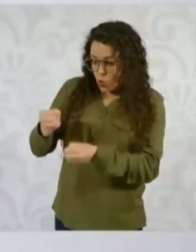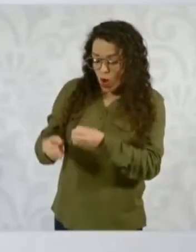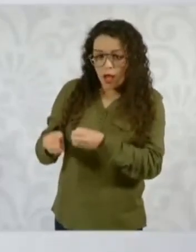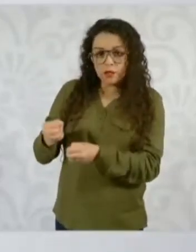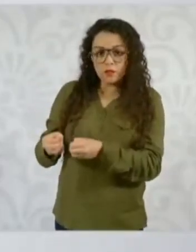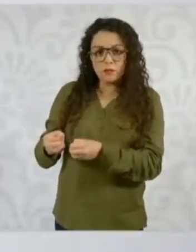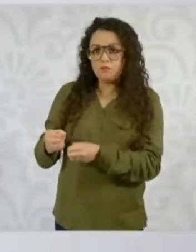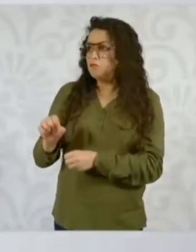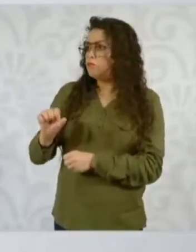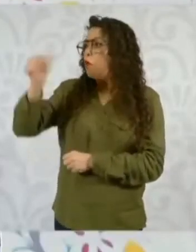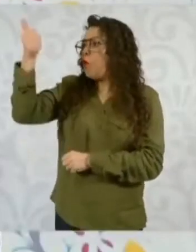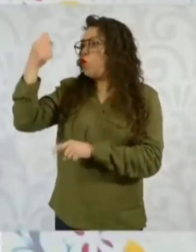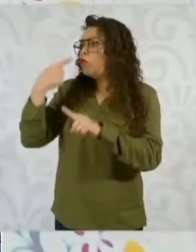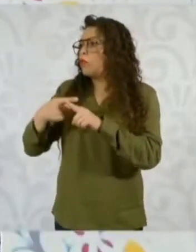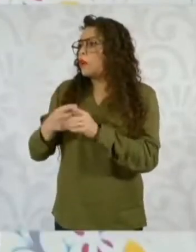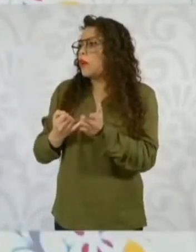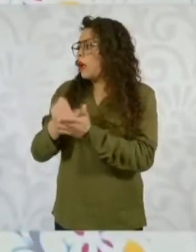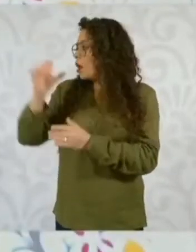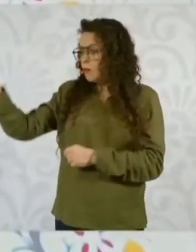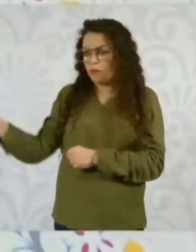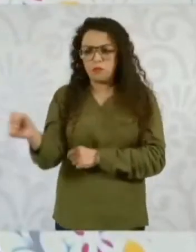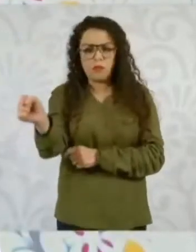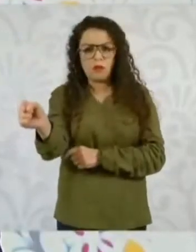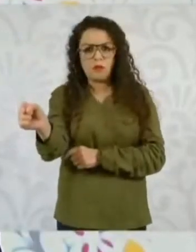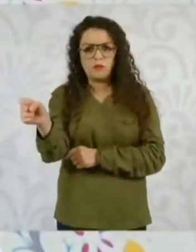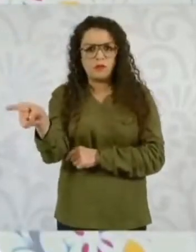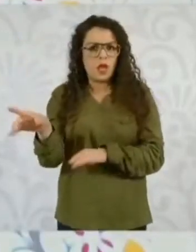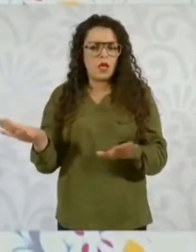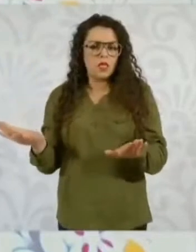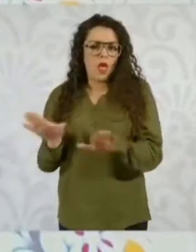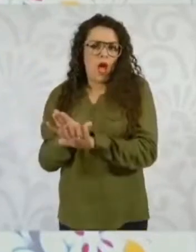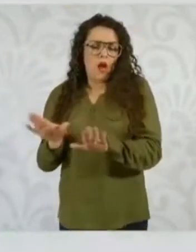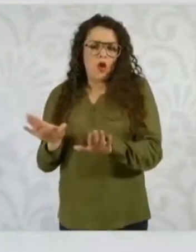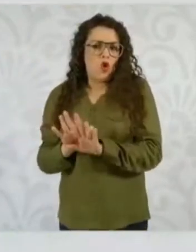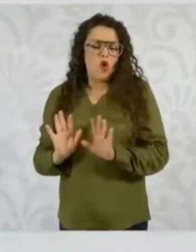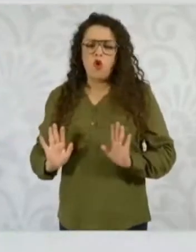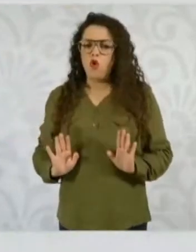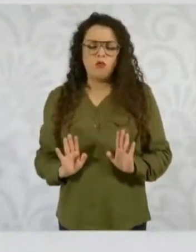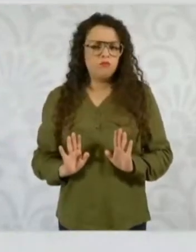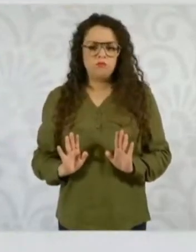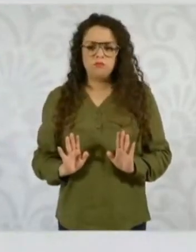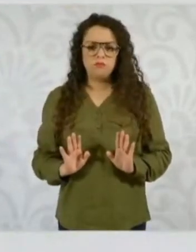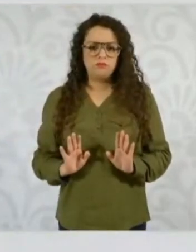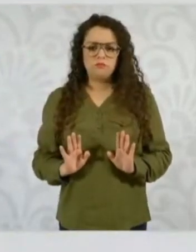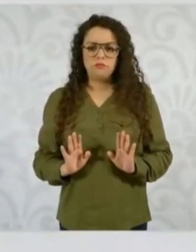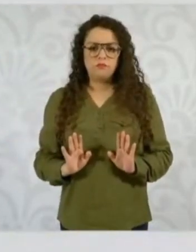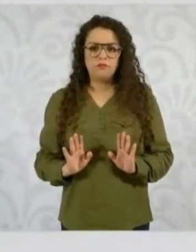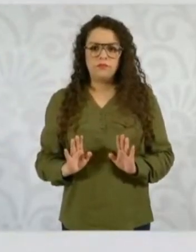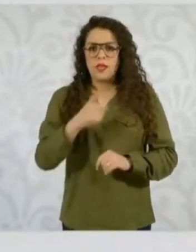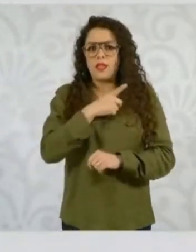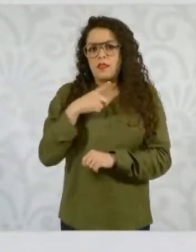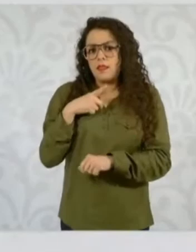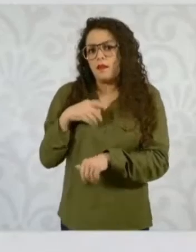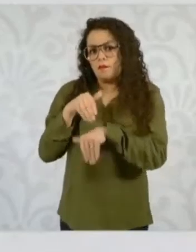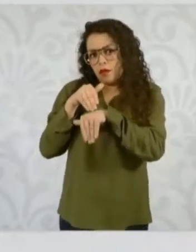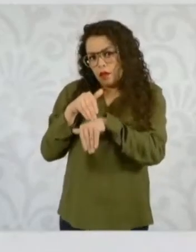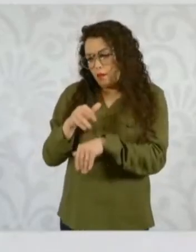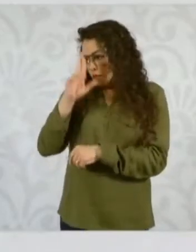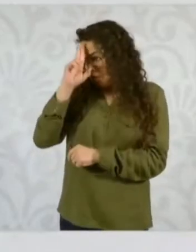ya no le va a deber su puesto a una persona.